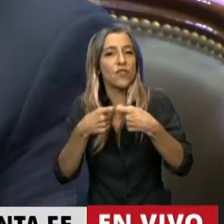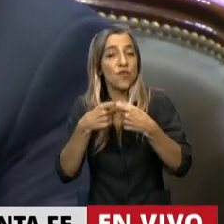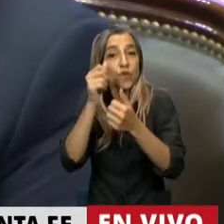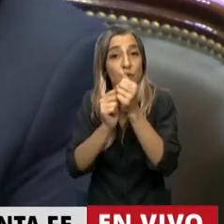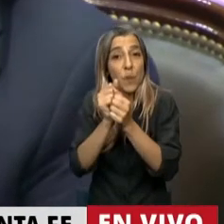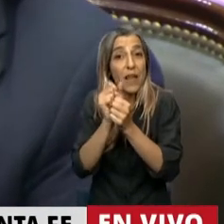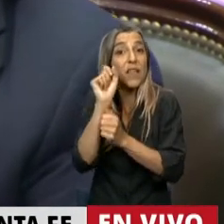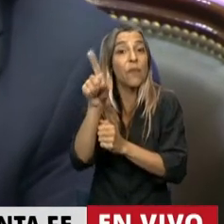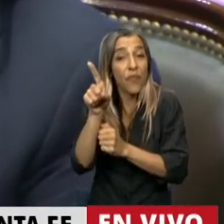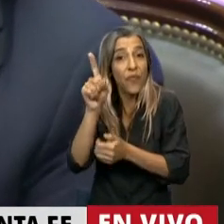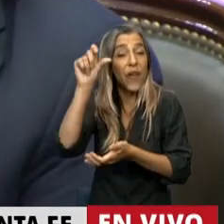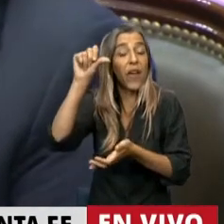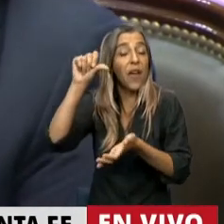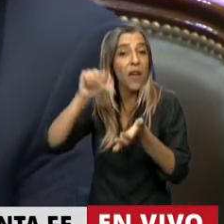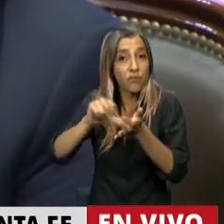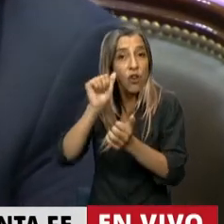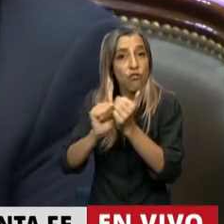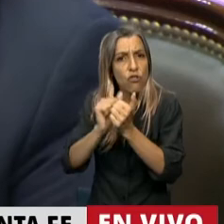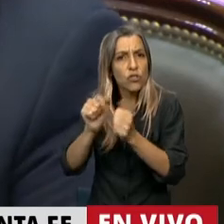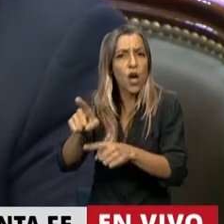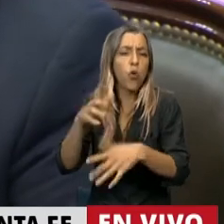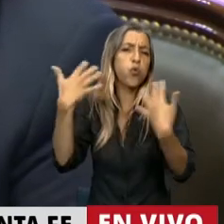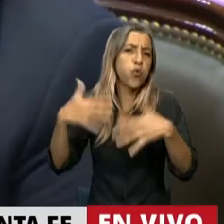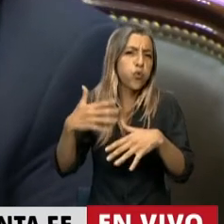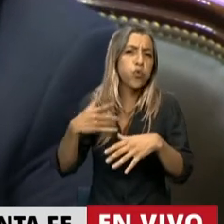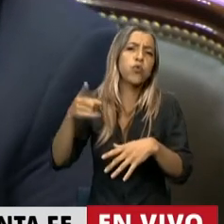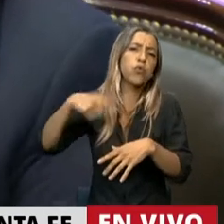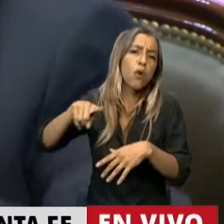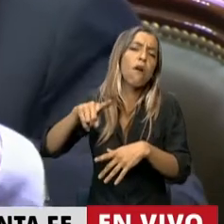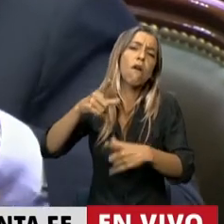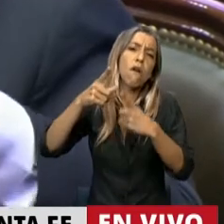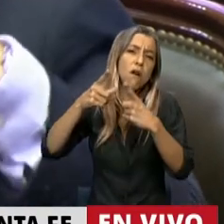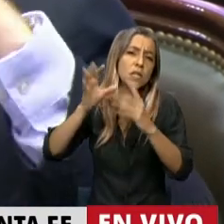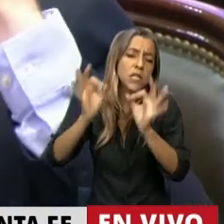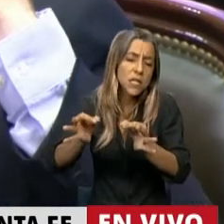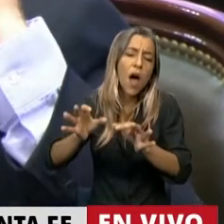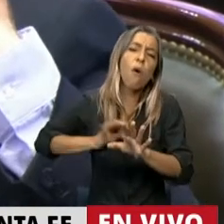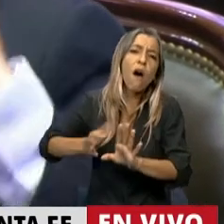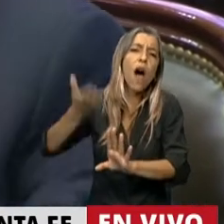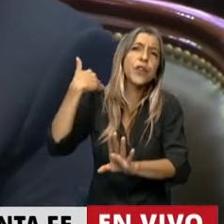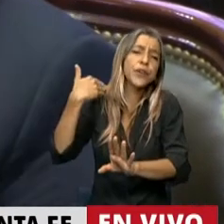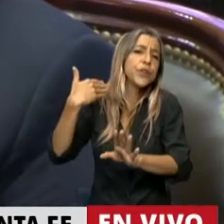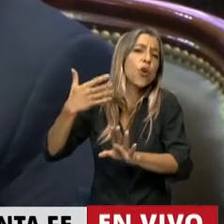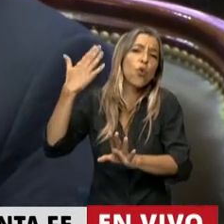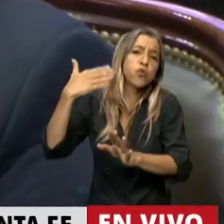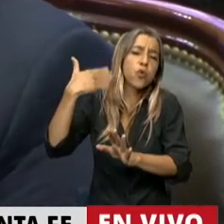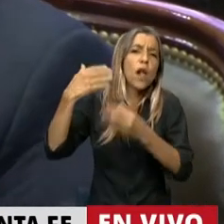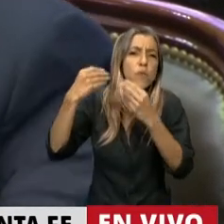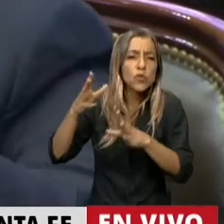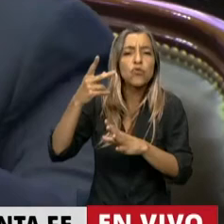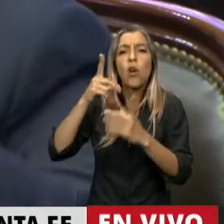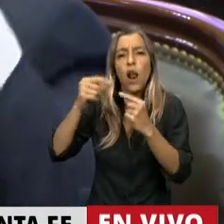que es una entidad histórica y que llevó este tema desde el año, por lo menos, 2014, 2015